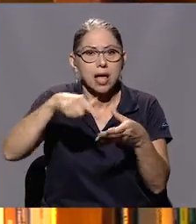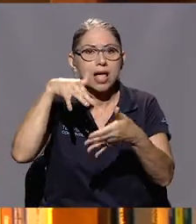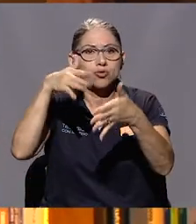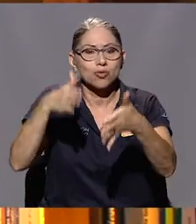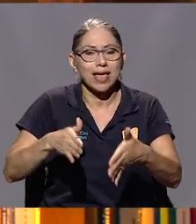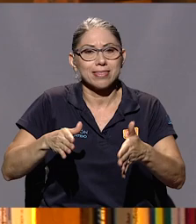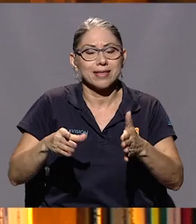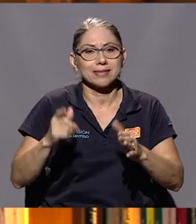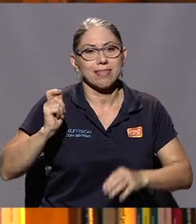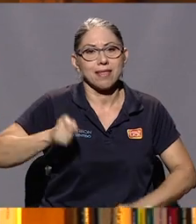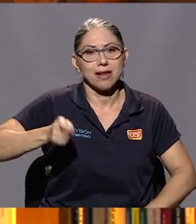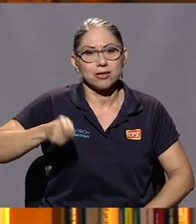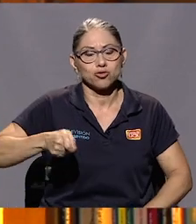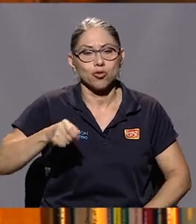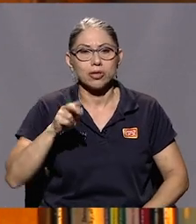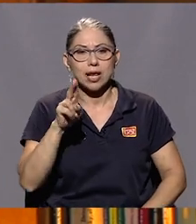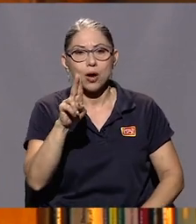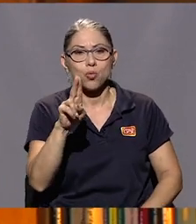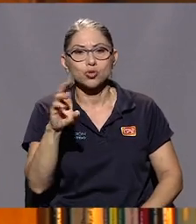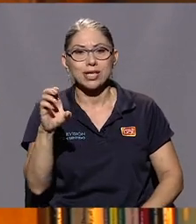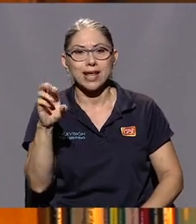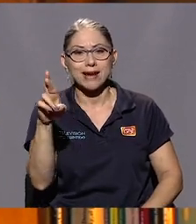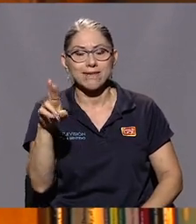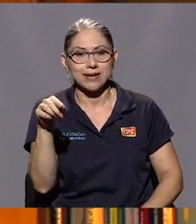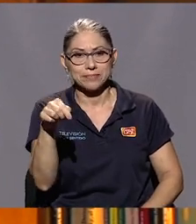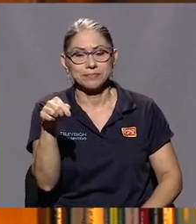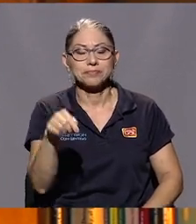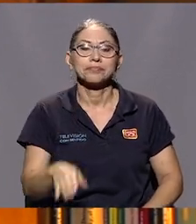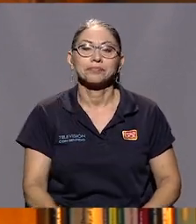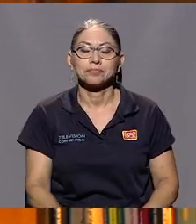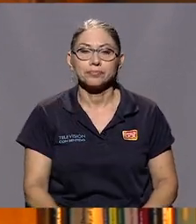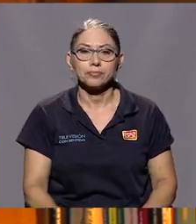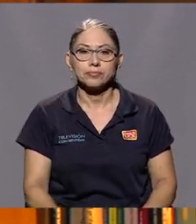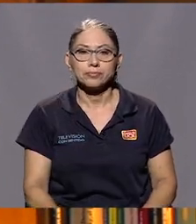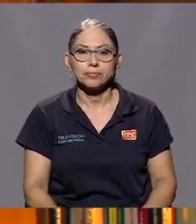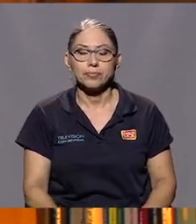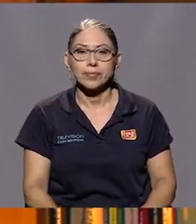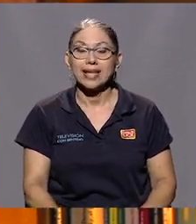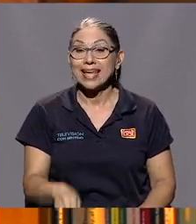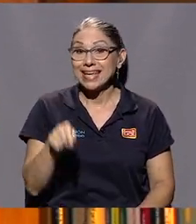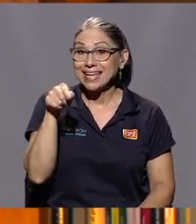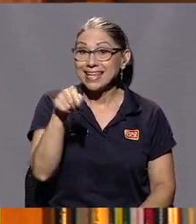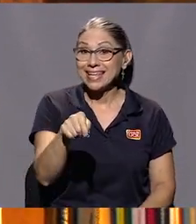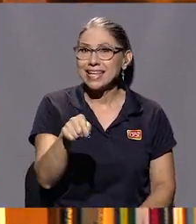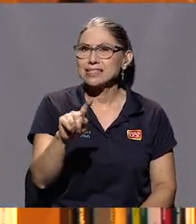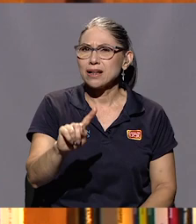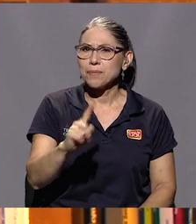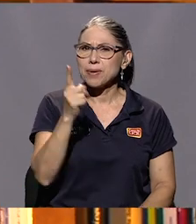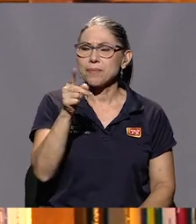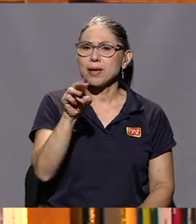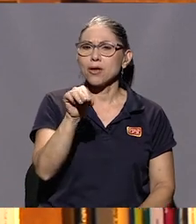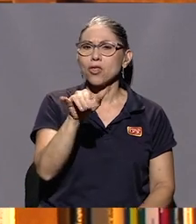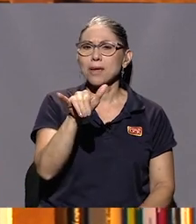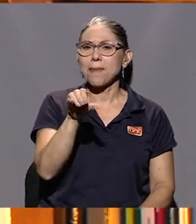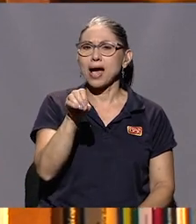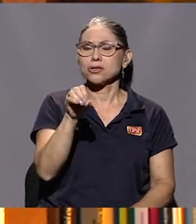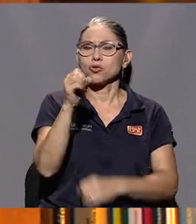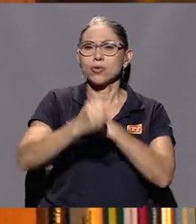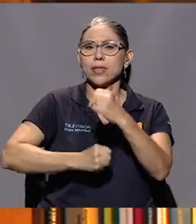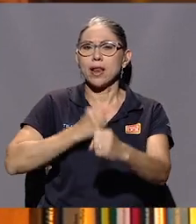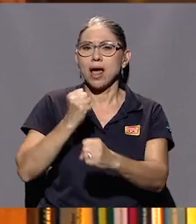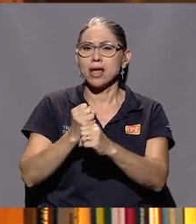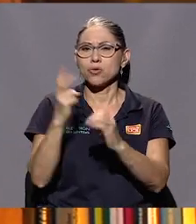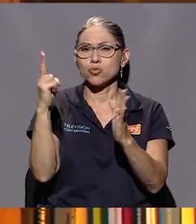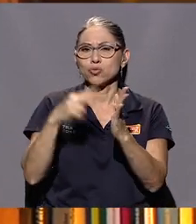de estudiantes de derecho de la UCR y es el primero de mayo